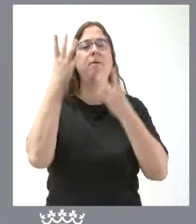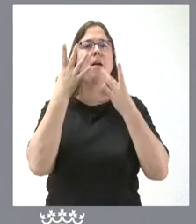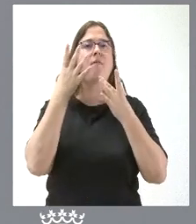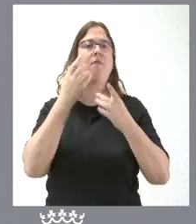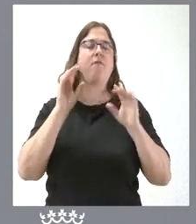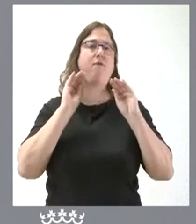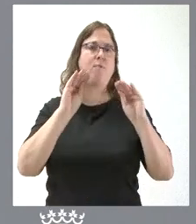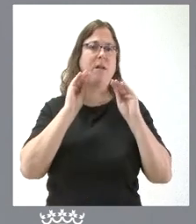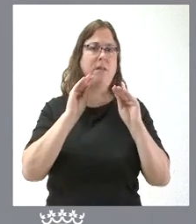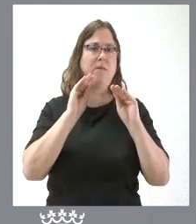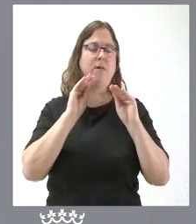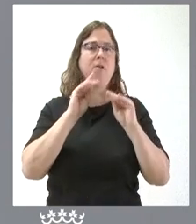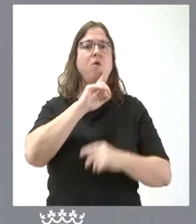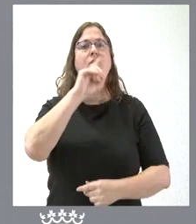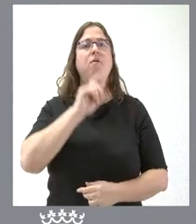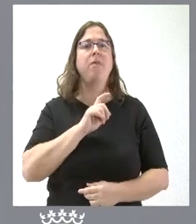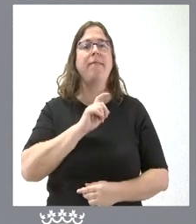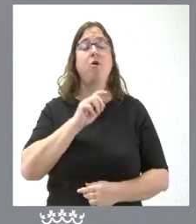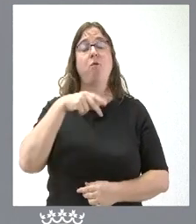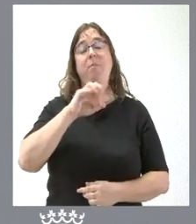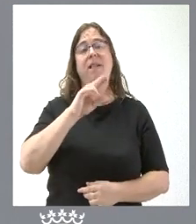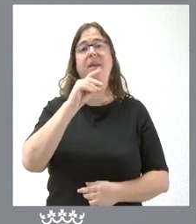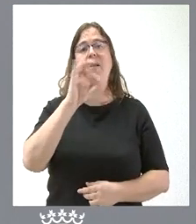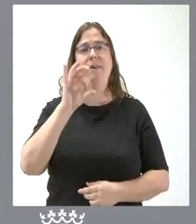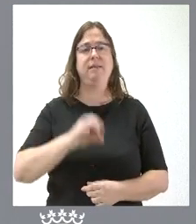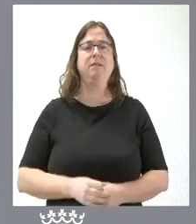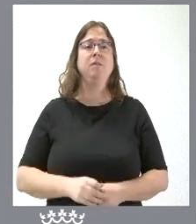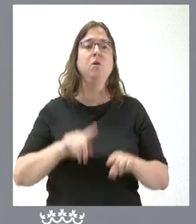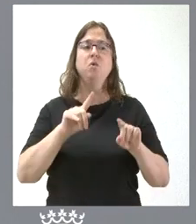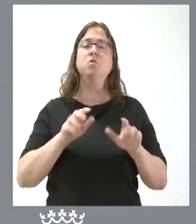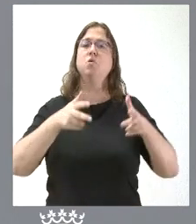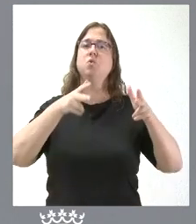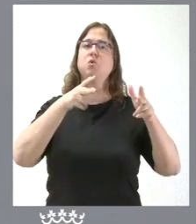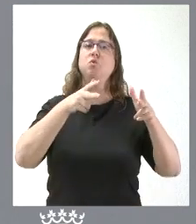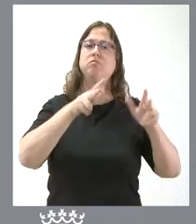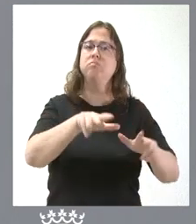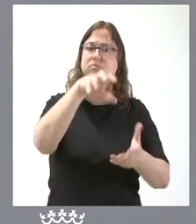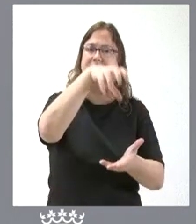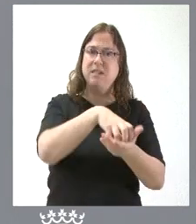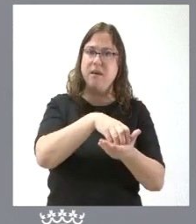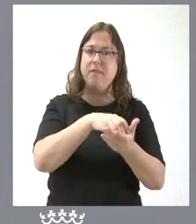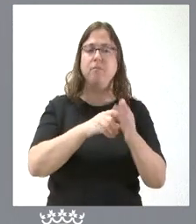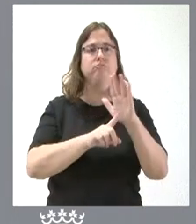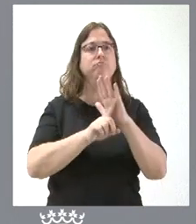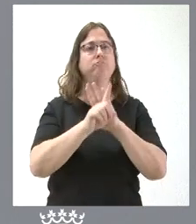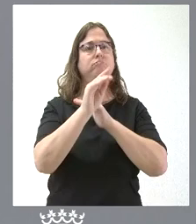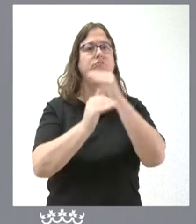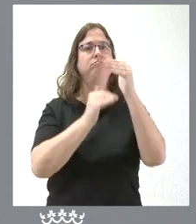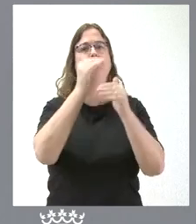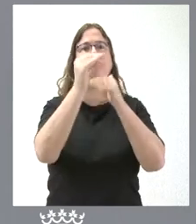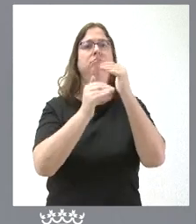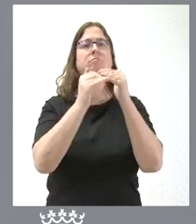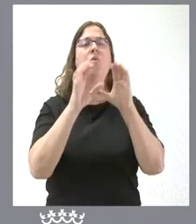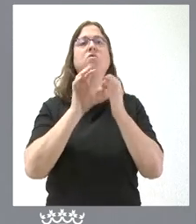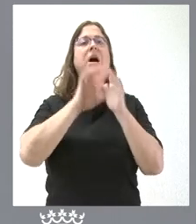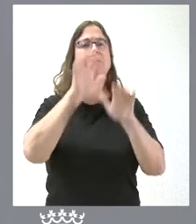de la Fundación Miguel de Libes, cuya sede sigue en avanzado estado de desarrollo por parte de la Junta